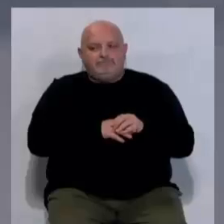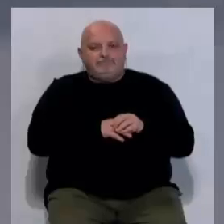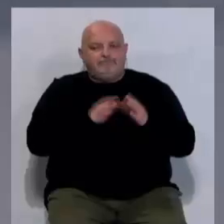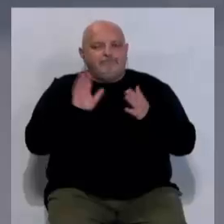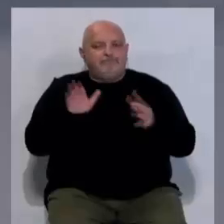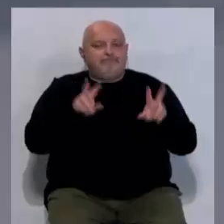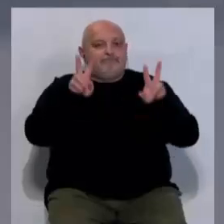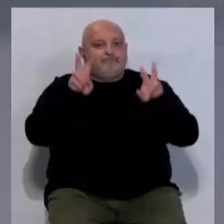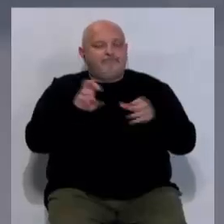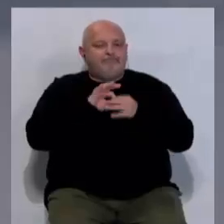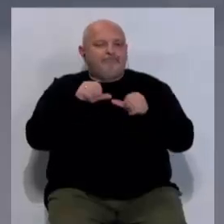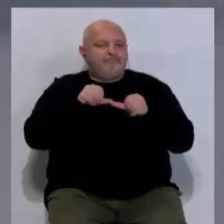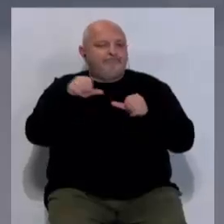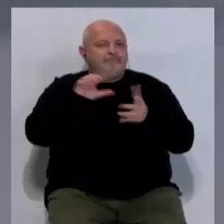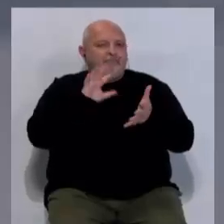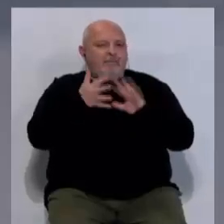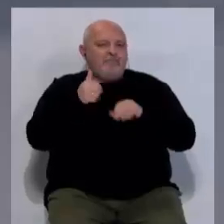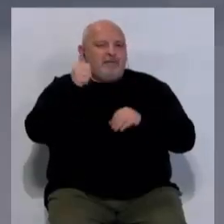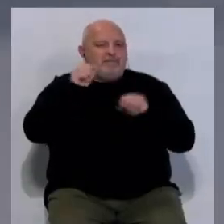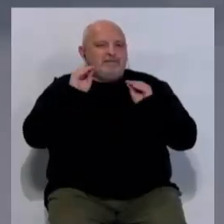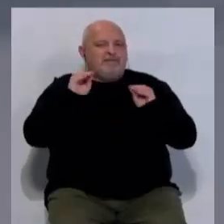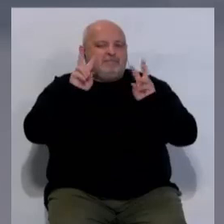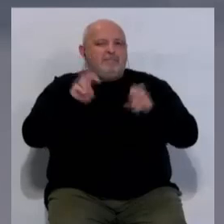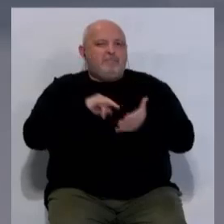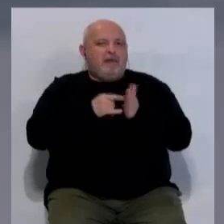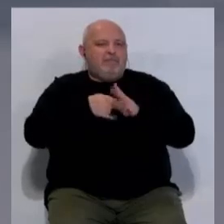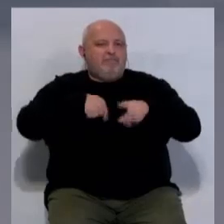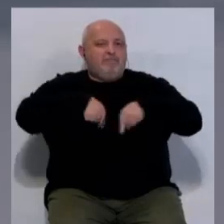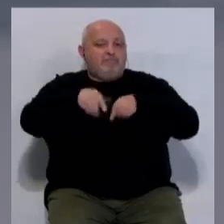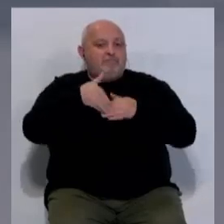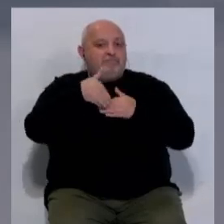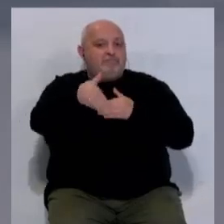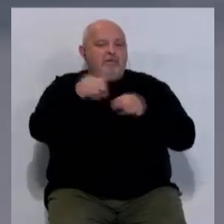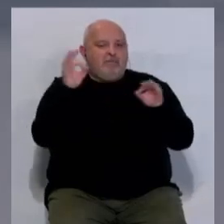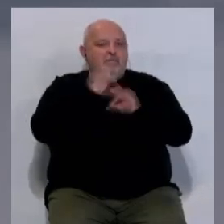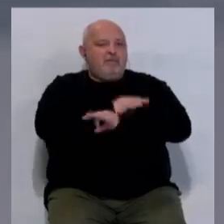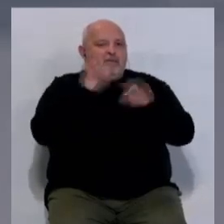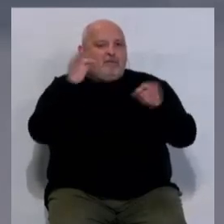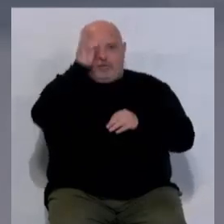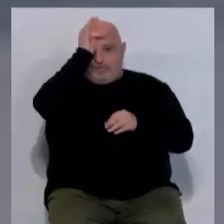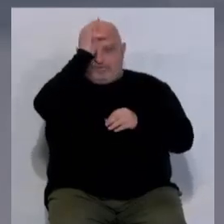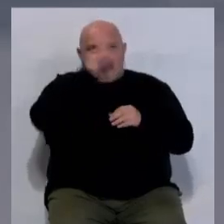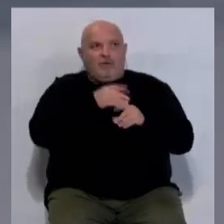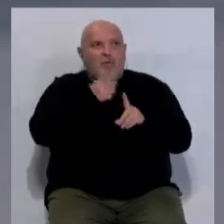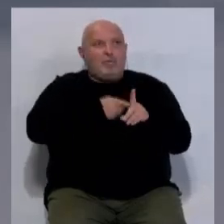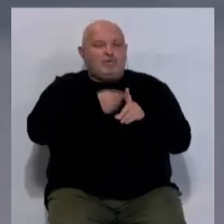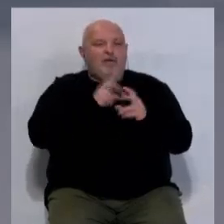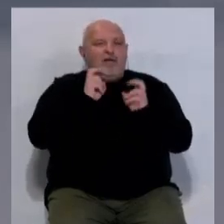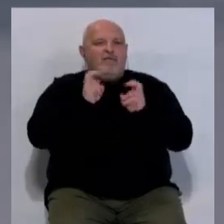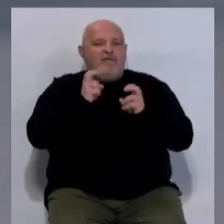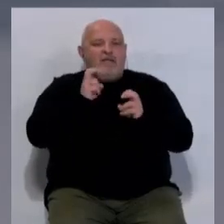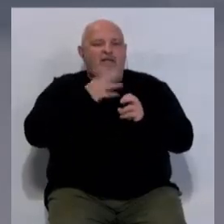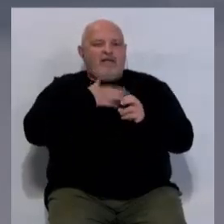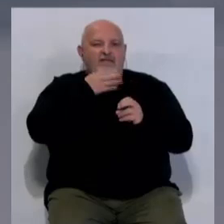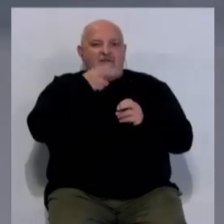Y nos detenemos ahora en los cambios más significativos del plan de tráfico que entrará en vigor en la madrugada de este domingo. El uso de la avenida de la